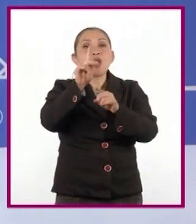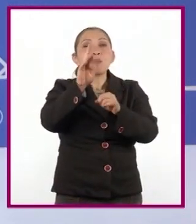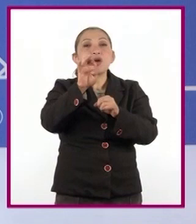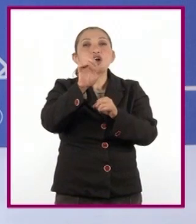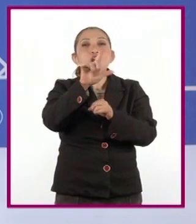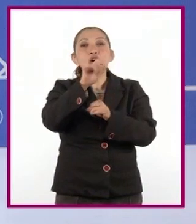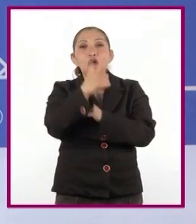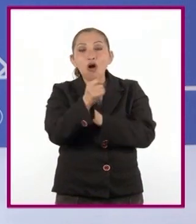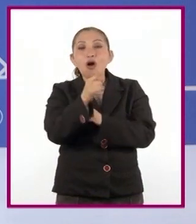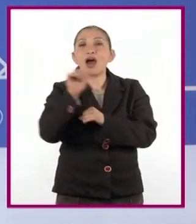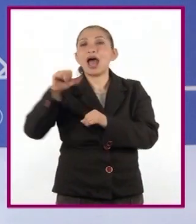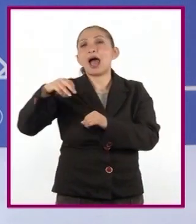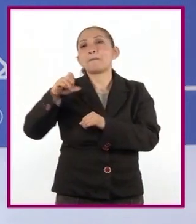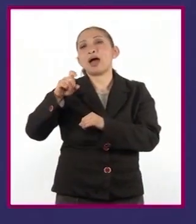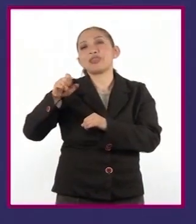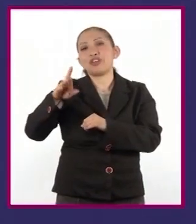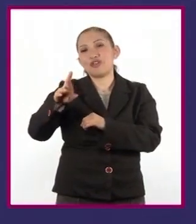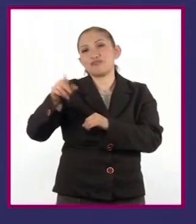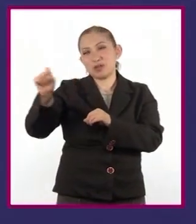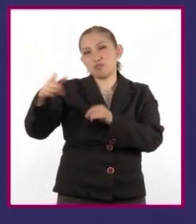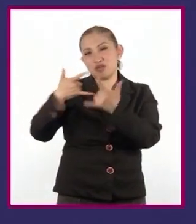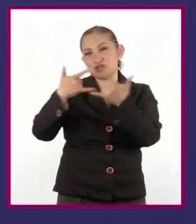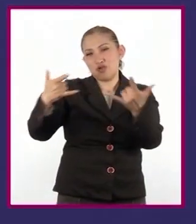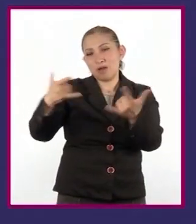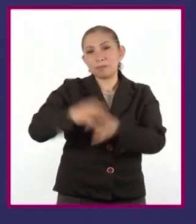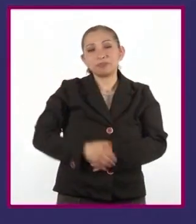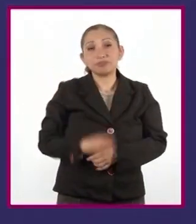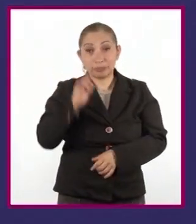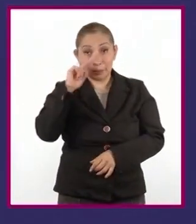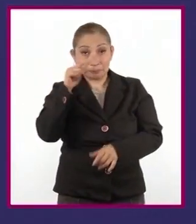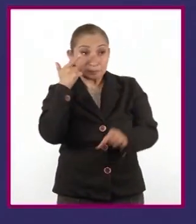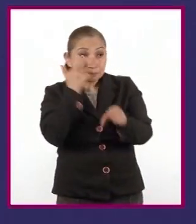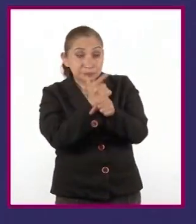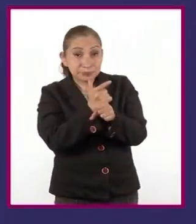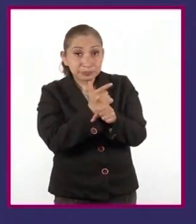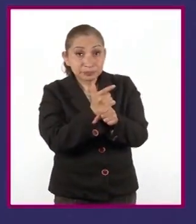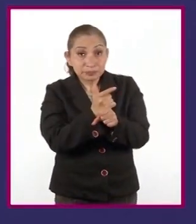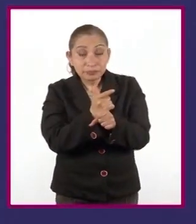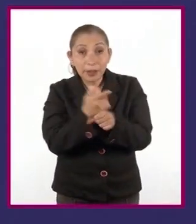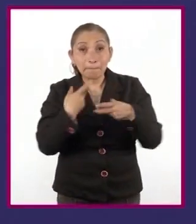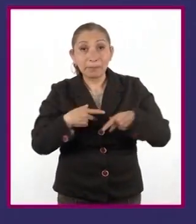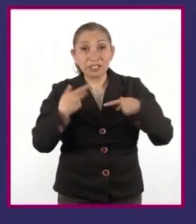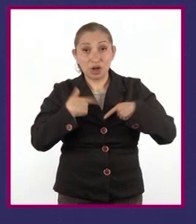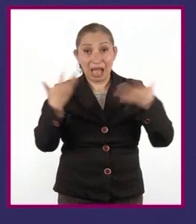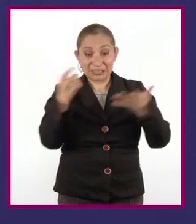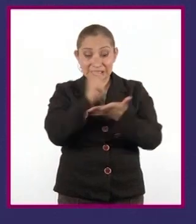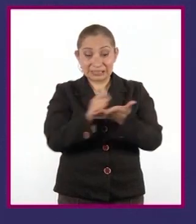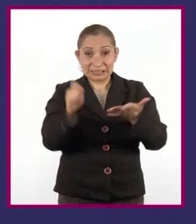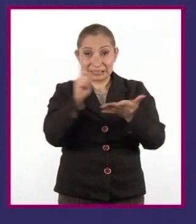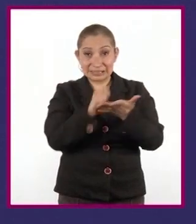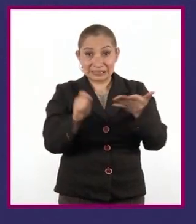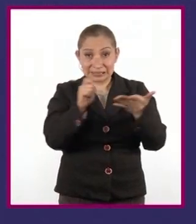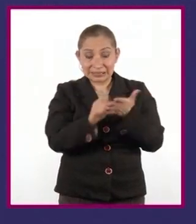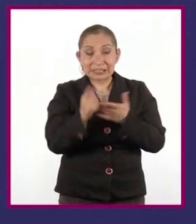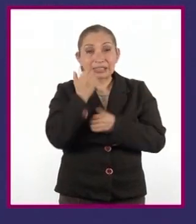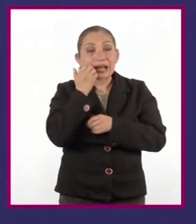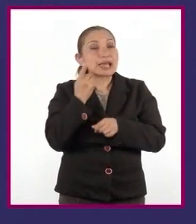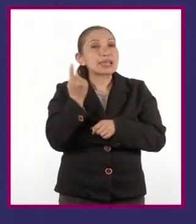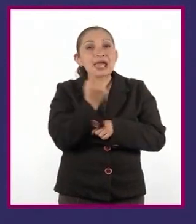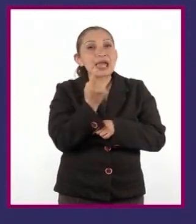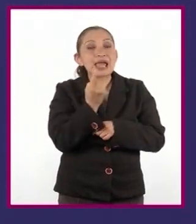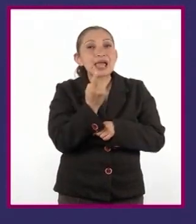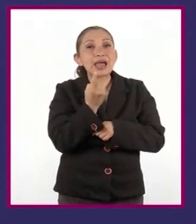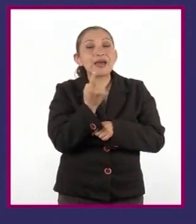es decir, amador. Como pudieron darse cuenta, el autor de este prólogo tiene la intención de